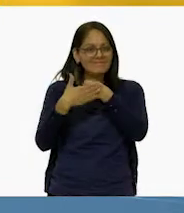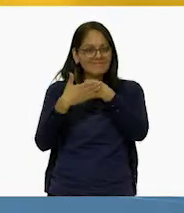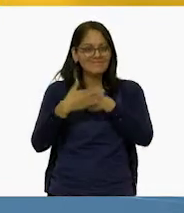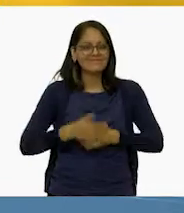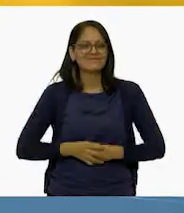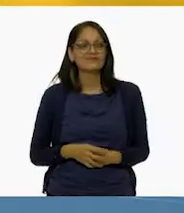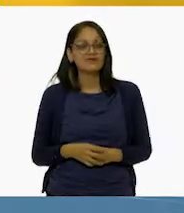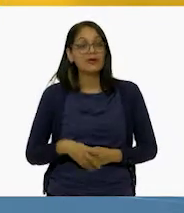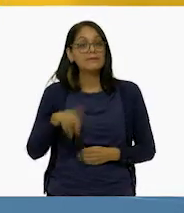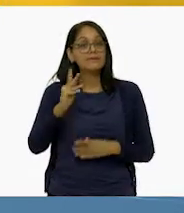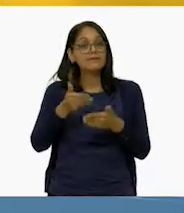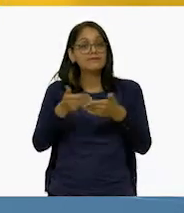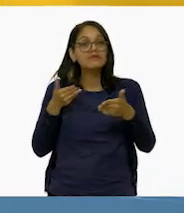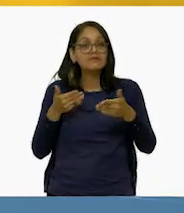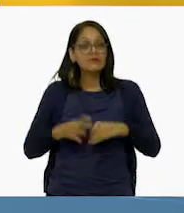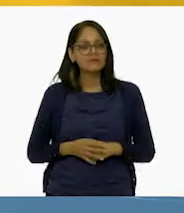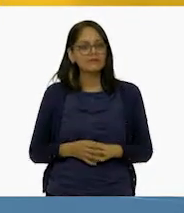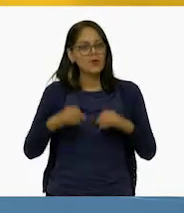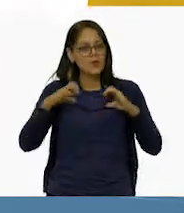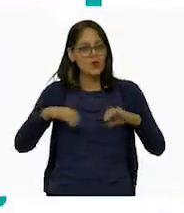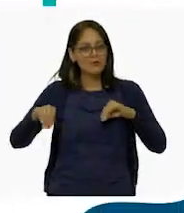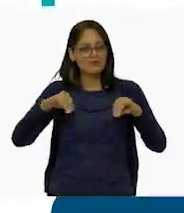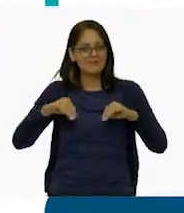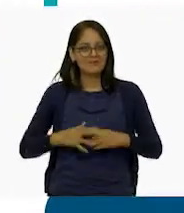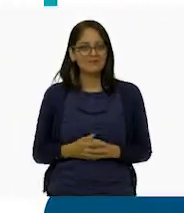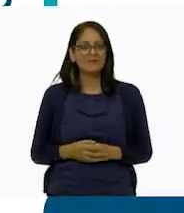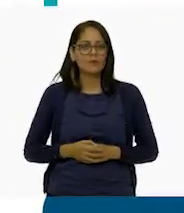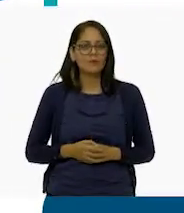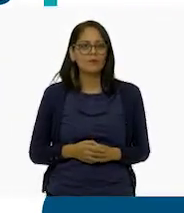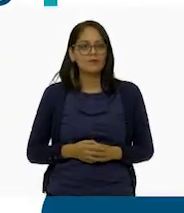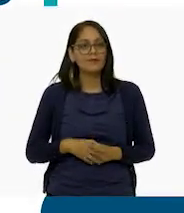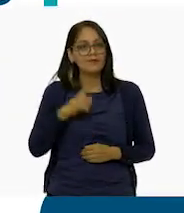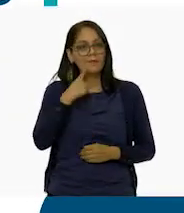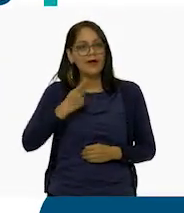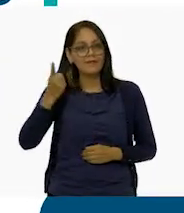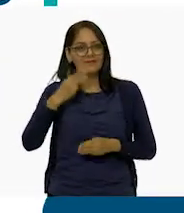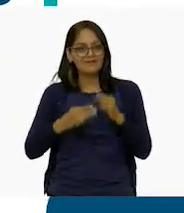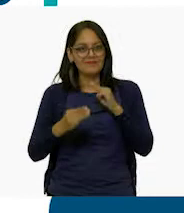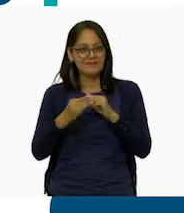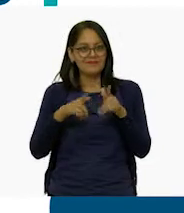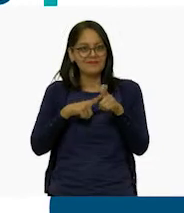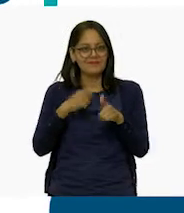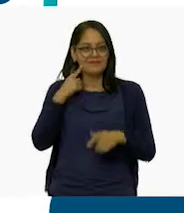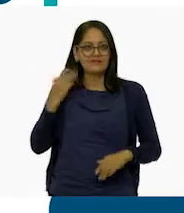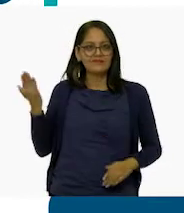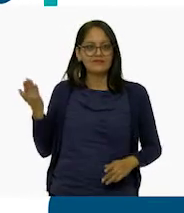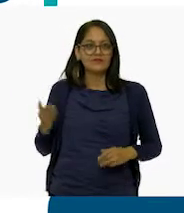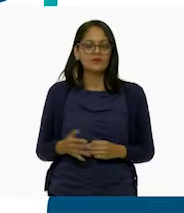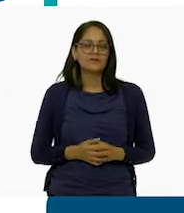próxima. Pero antes, a movernos un poco. Vamos a la siguiente materia.